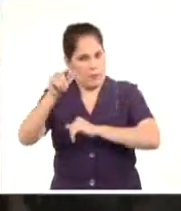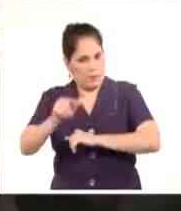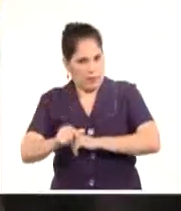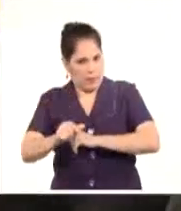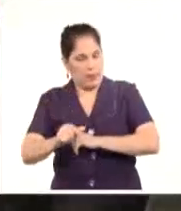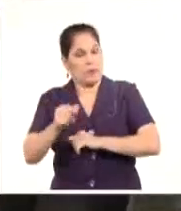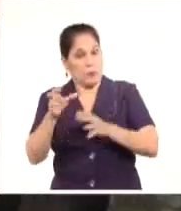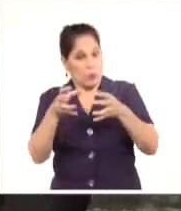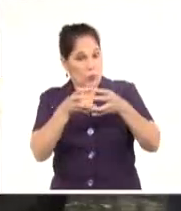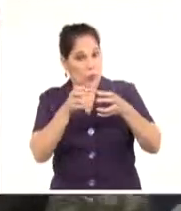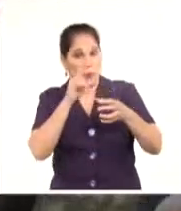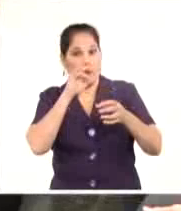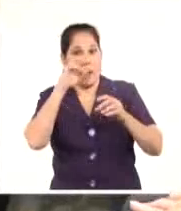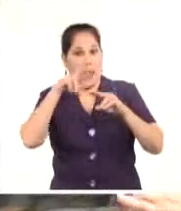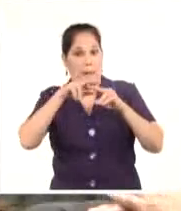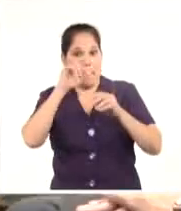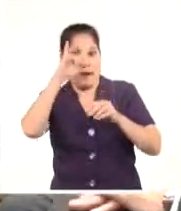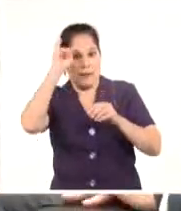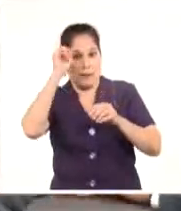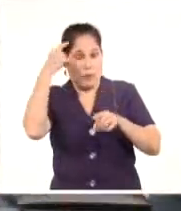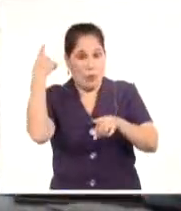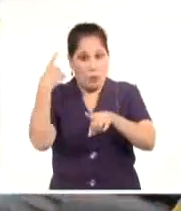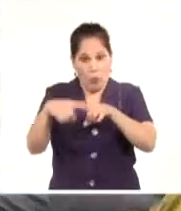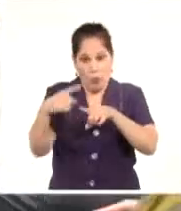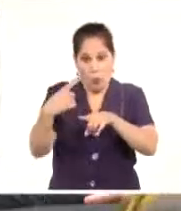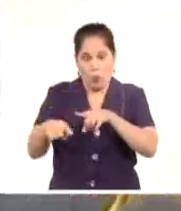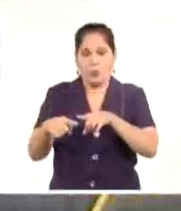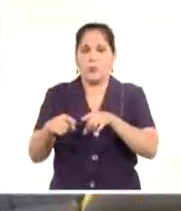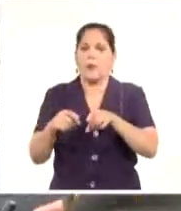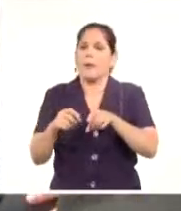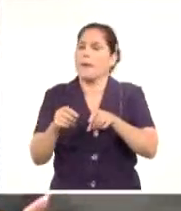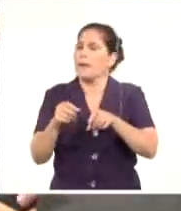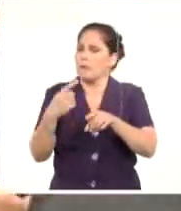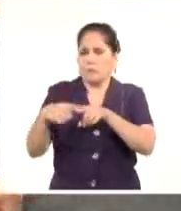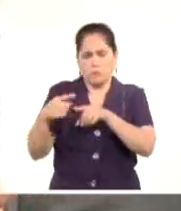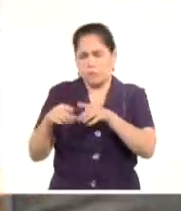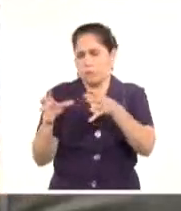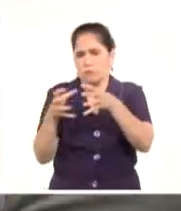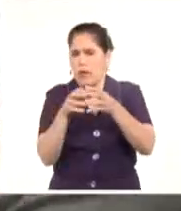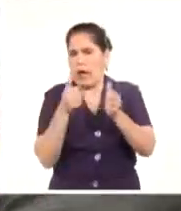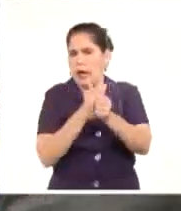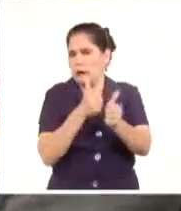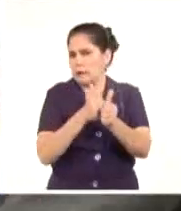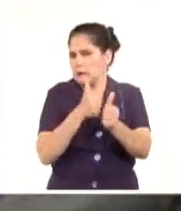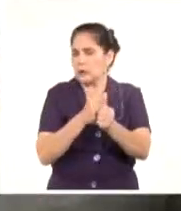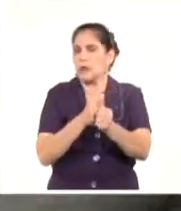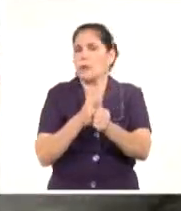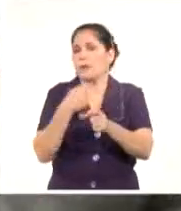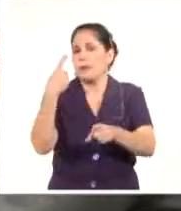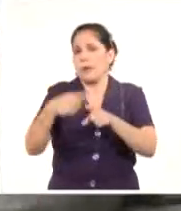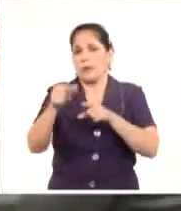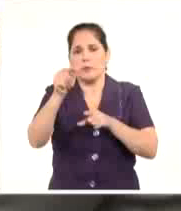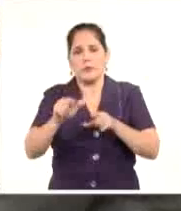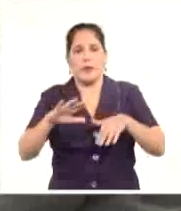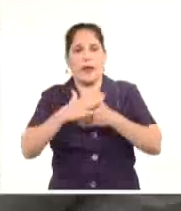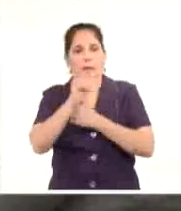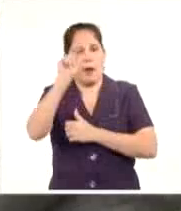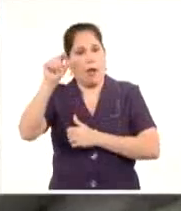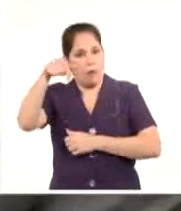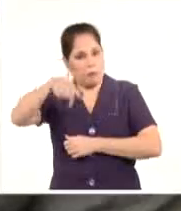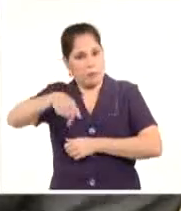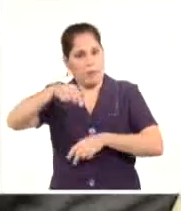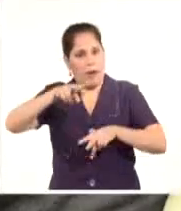Chris Wells Starrop, secretario permanente de dicha oficina, Kevin Simmons, asesor y Eliston Ramen, embajador en La Habana.